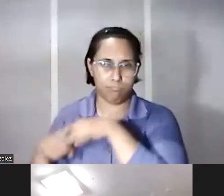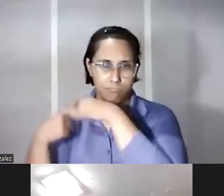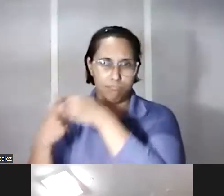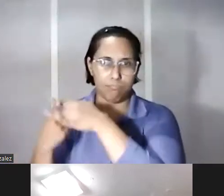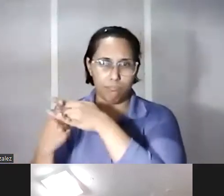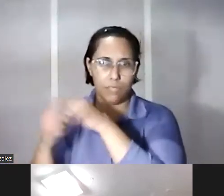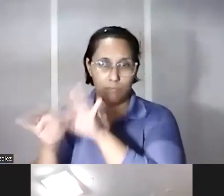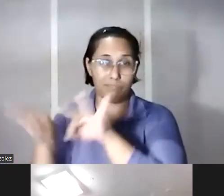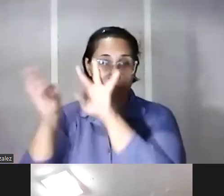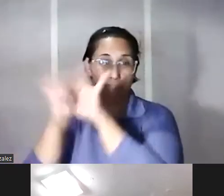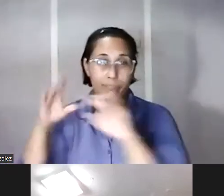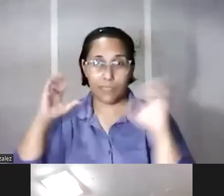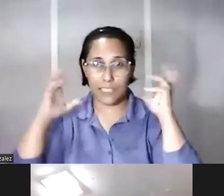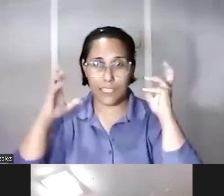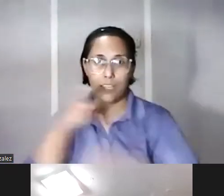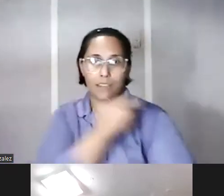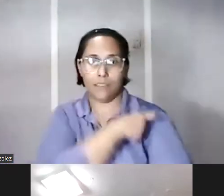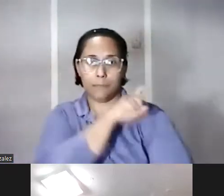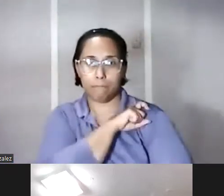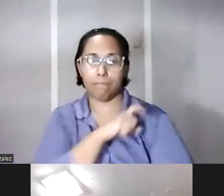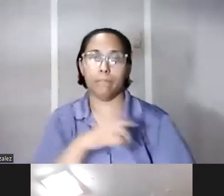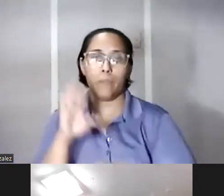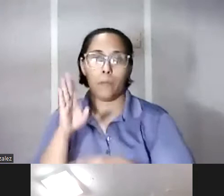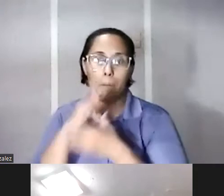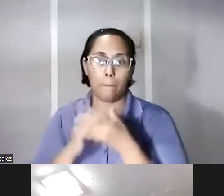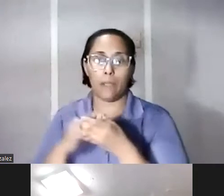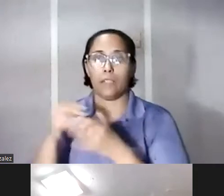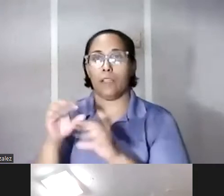medios radiales en España parte del grupo prisa